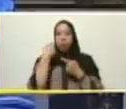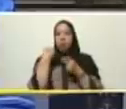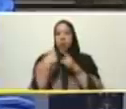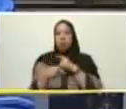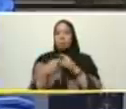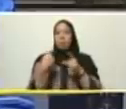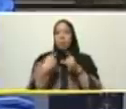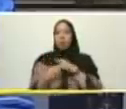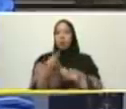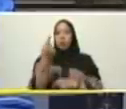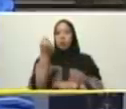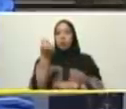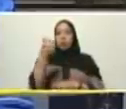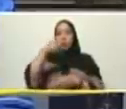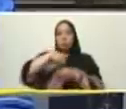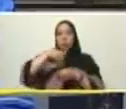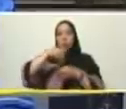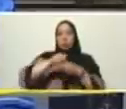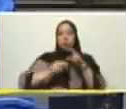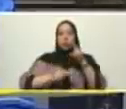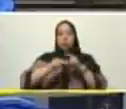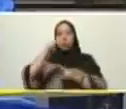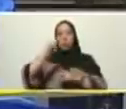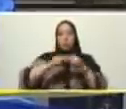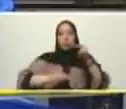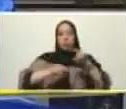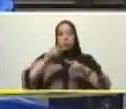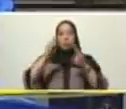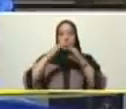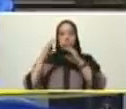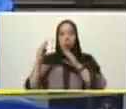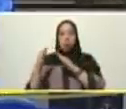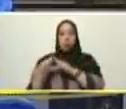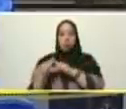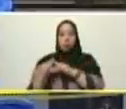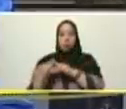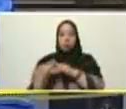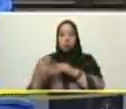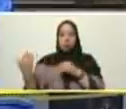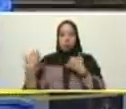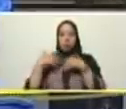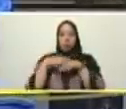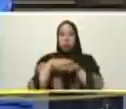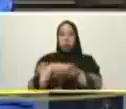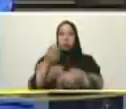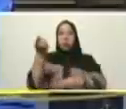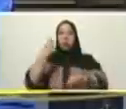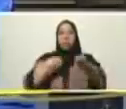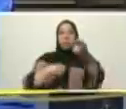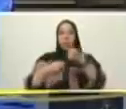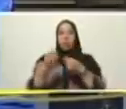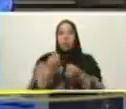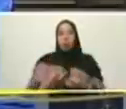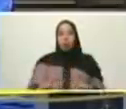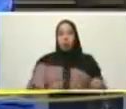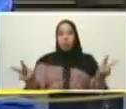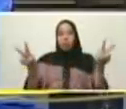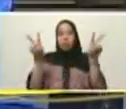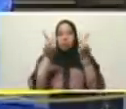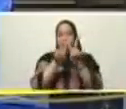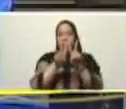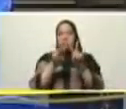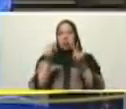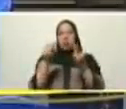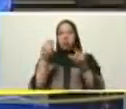ahorra y construye tu vivienda con la incorporación del mercado de valores en función de